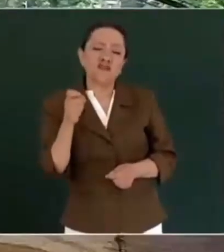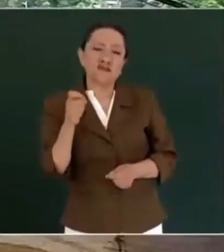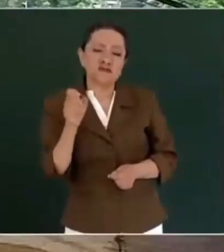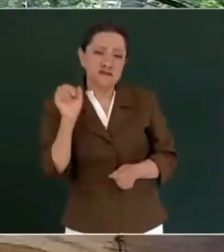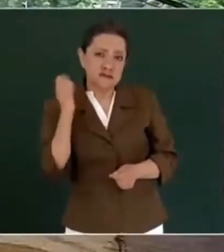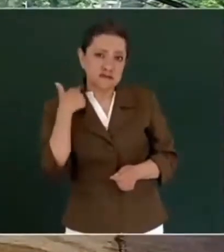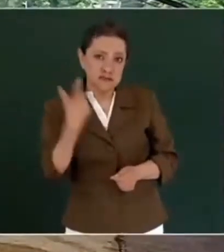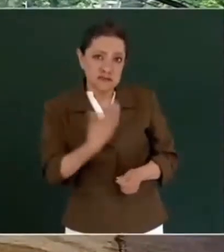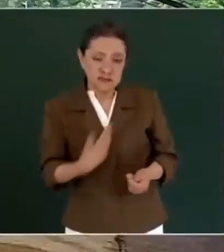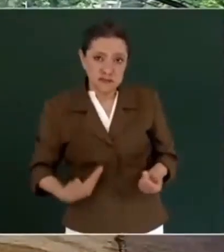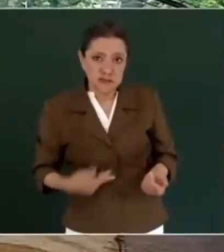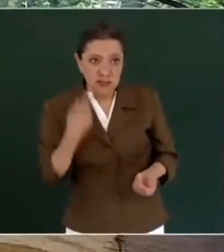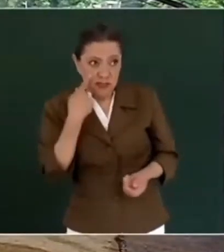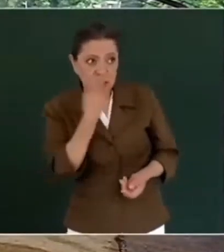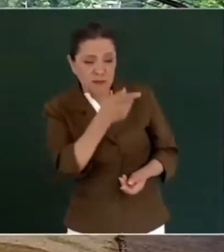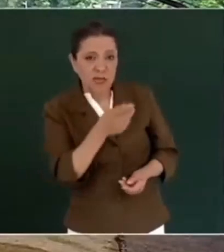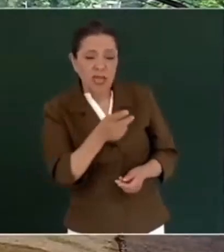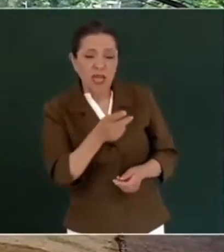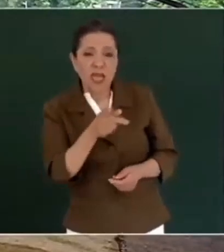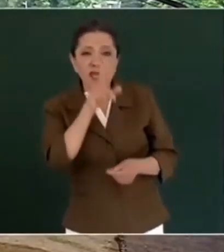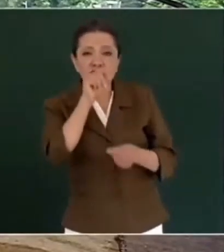Vean los tweets de Fox.